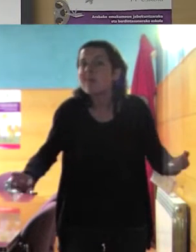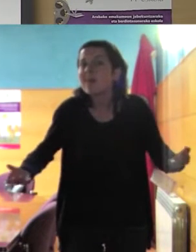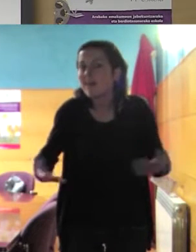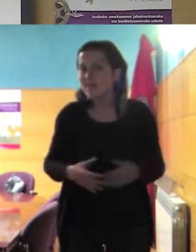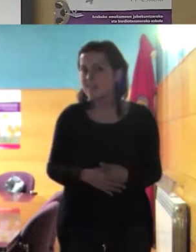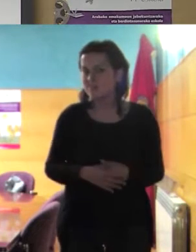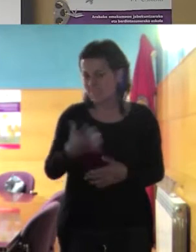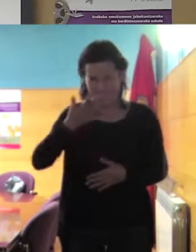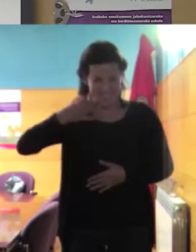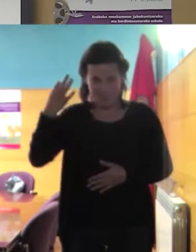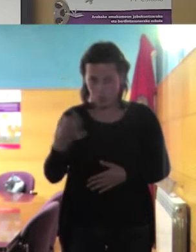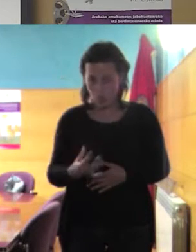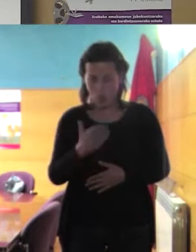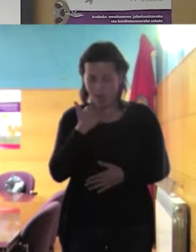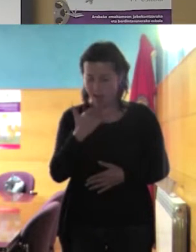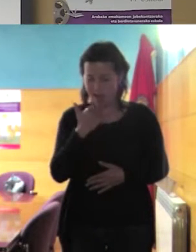seguro que va a pasar algo